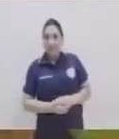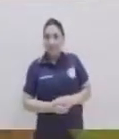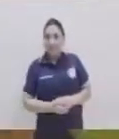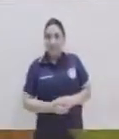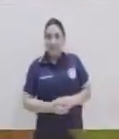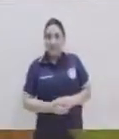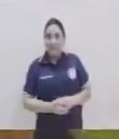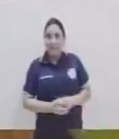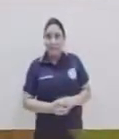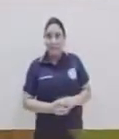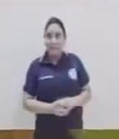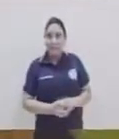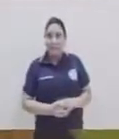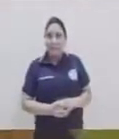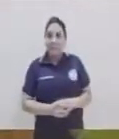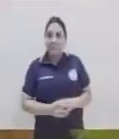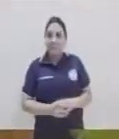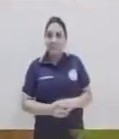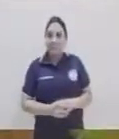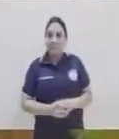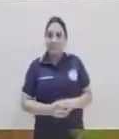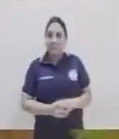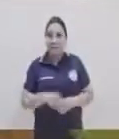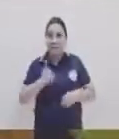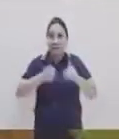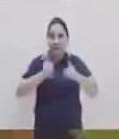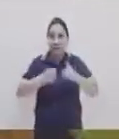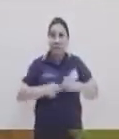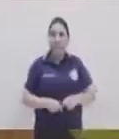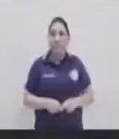Solamente esta. Sí. Entonces, ¿me mueve?